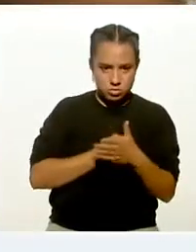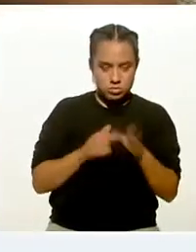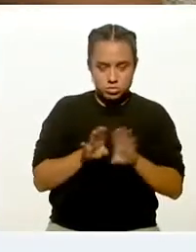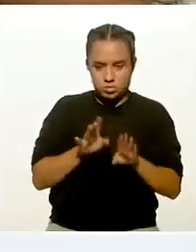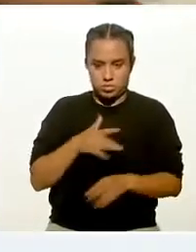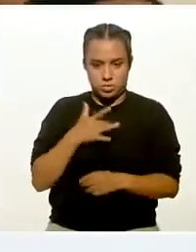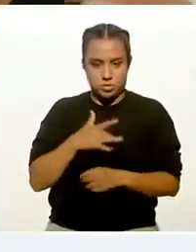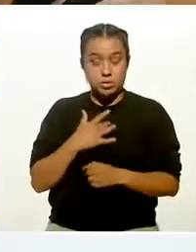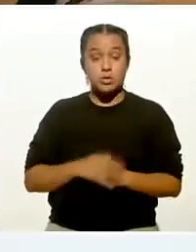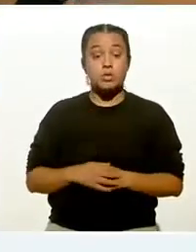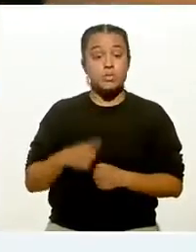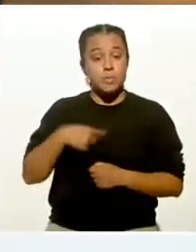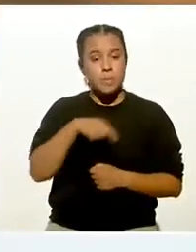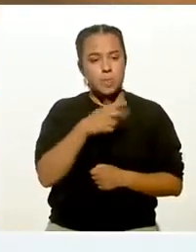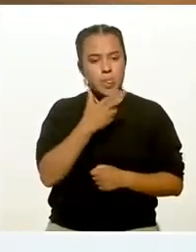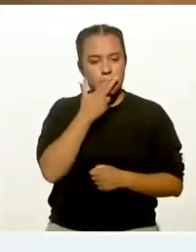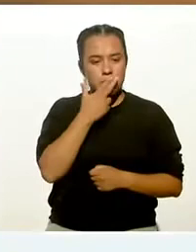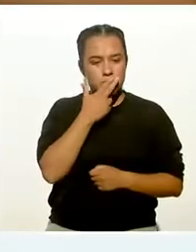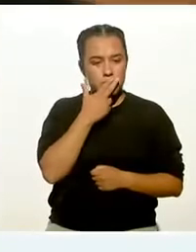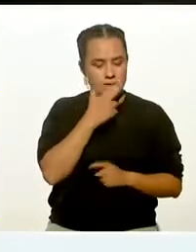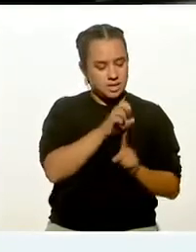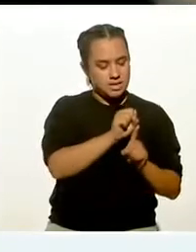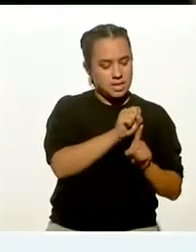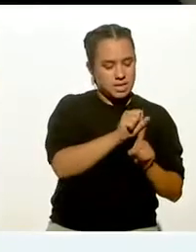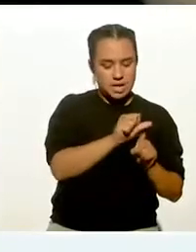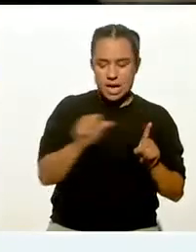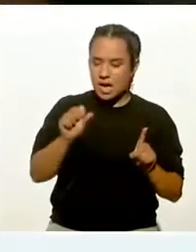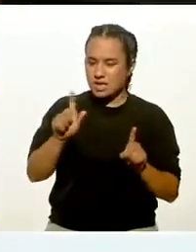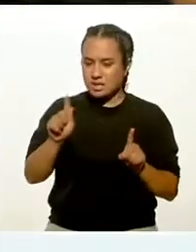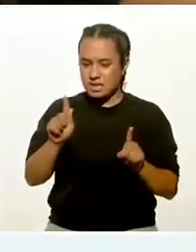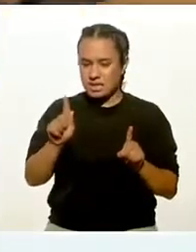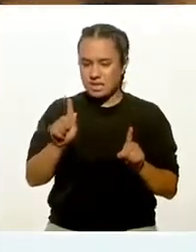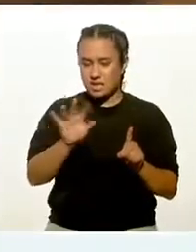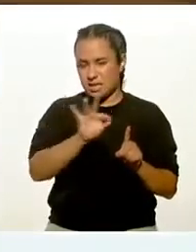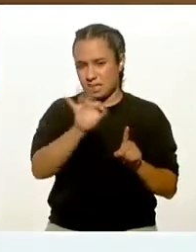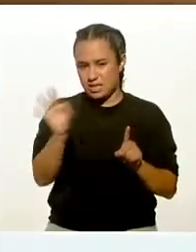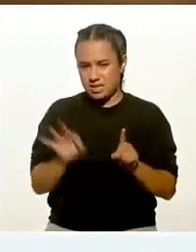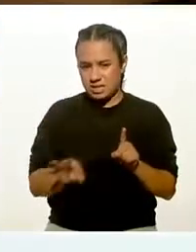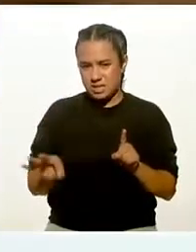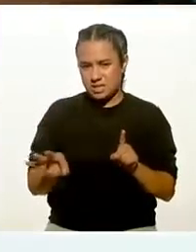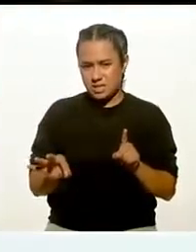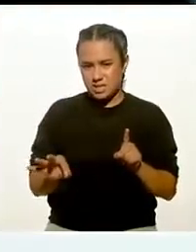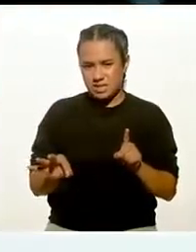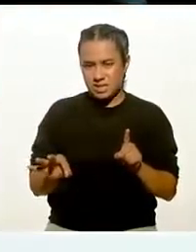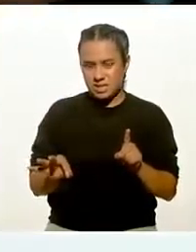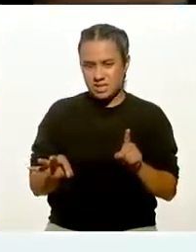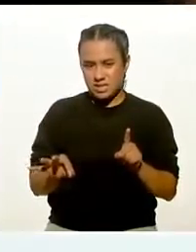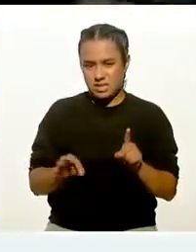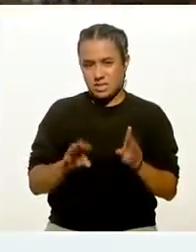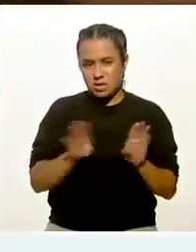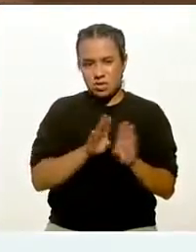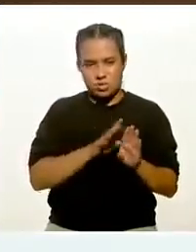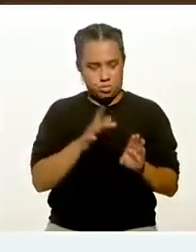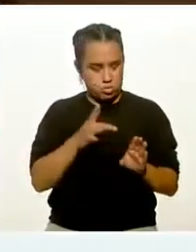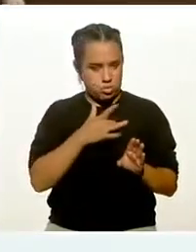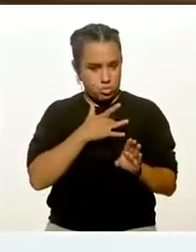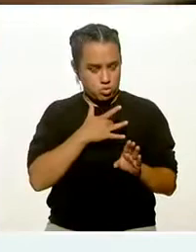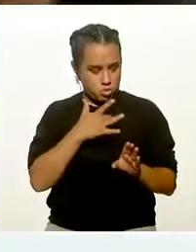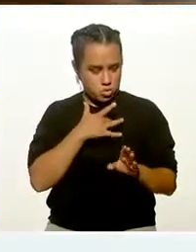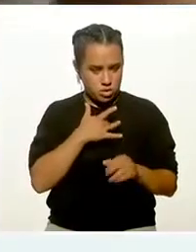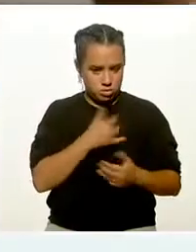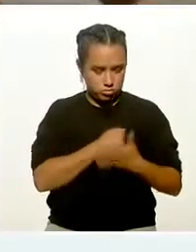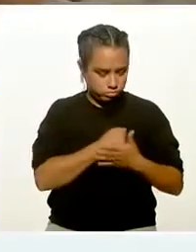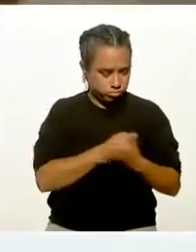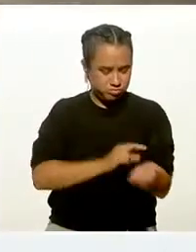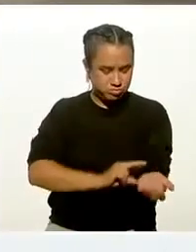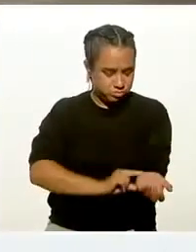nosotros utilizamos el 60 al 70% de esa frecuencia cardíaca, ese pulso, es